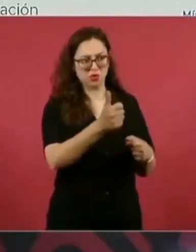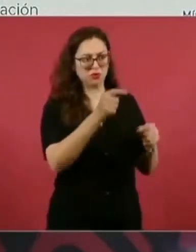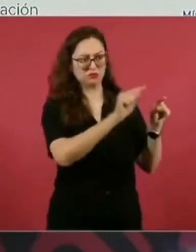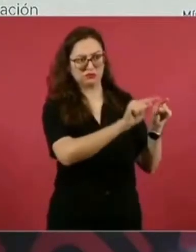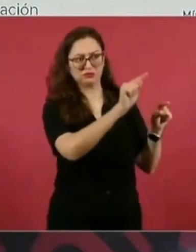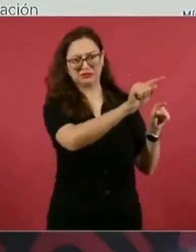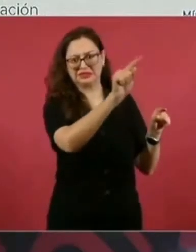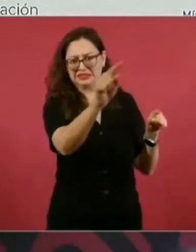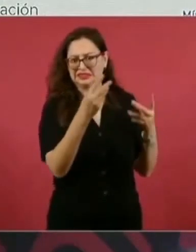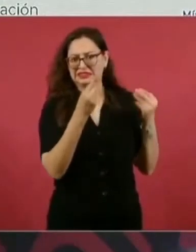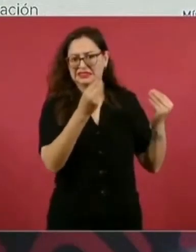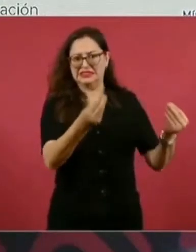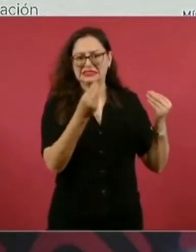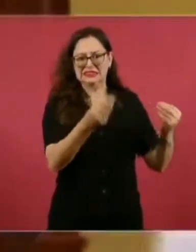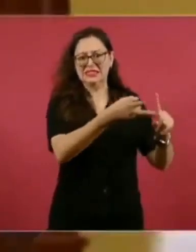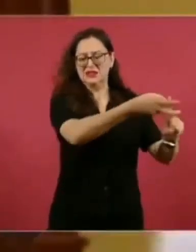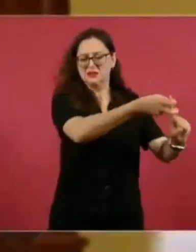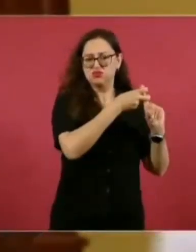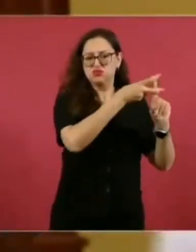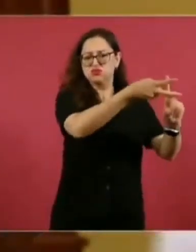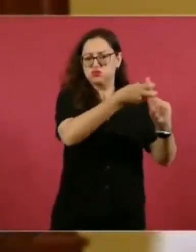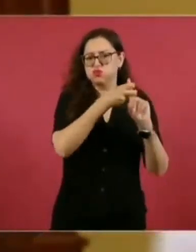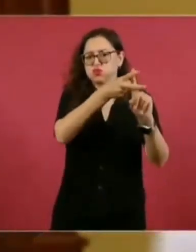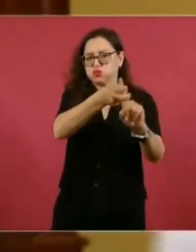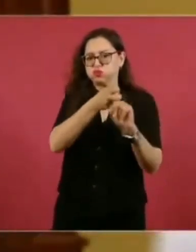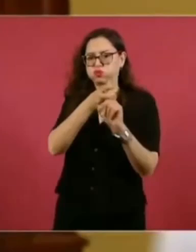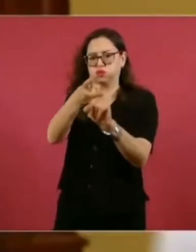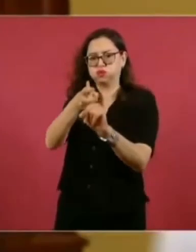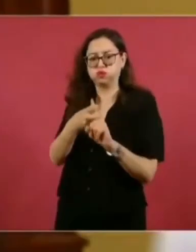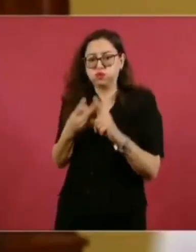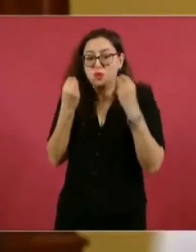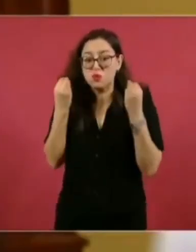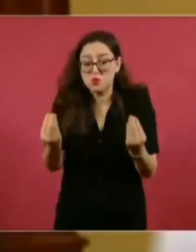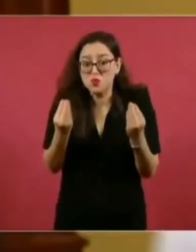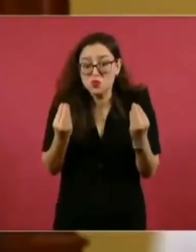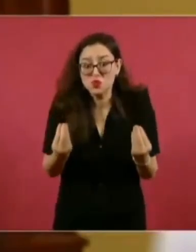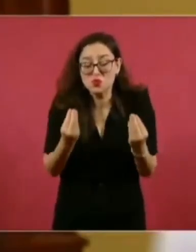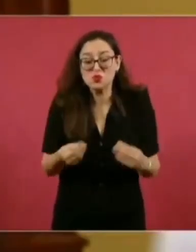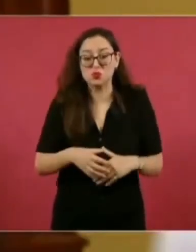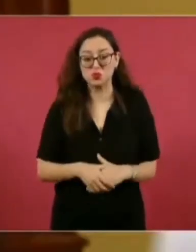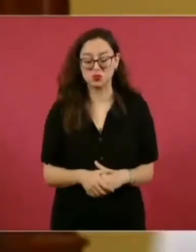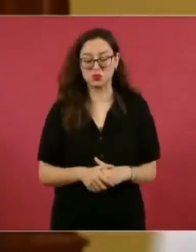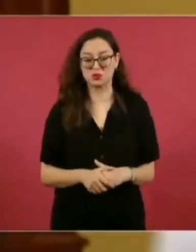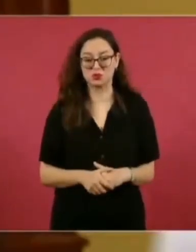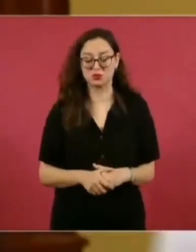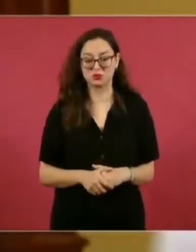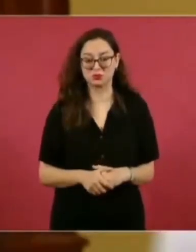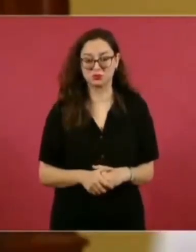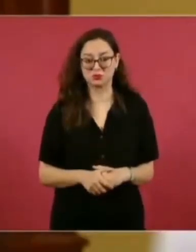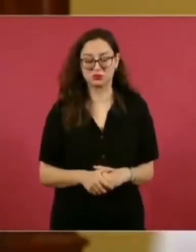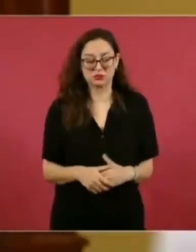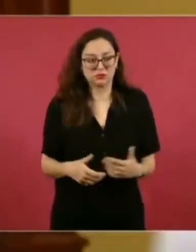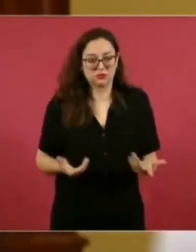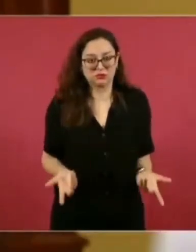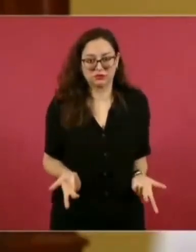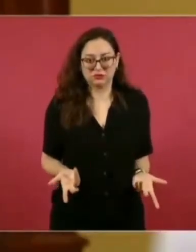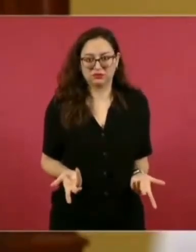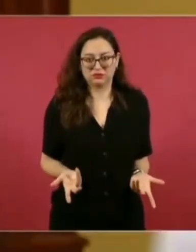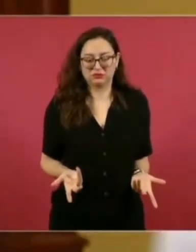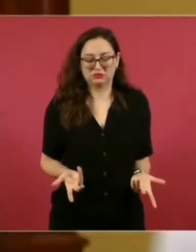ahora afortunadamente